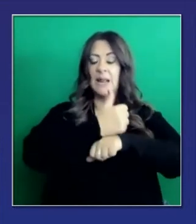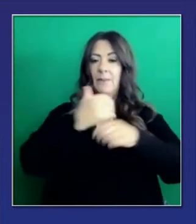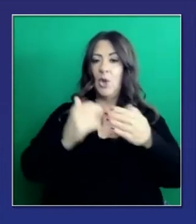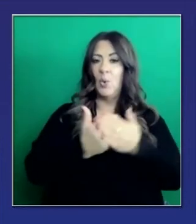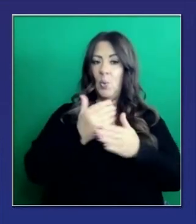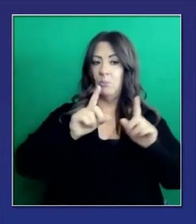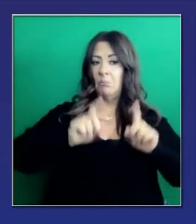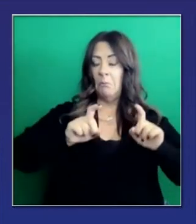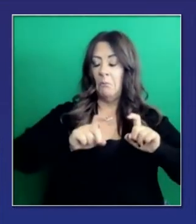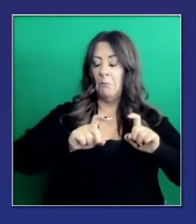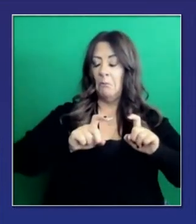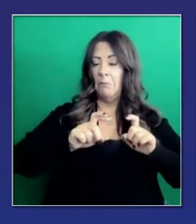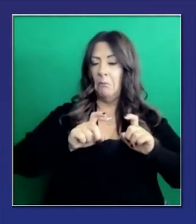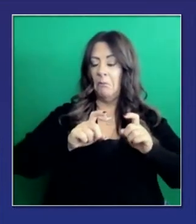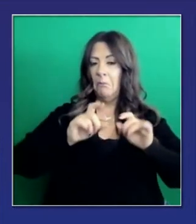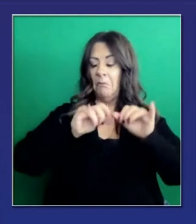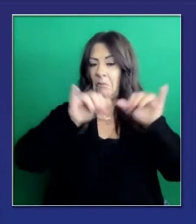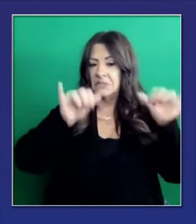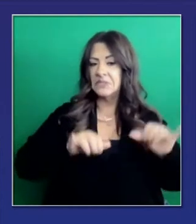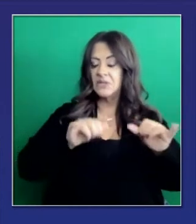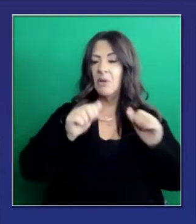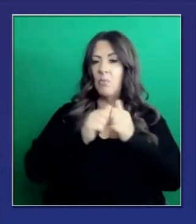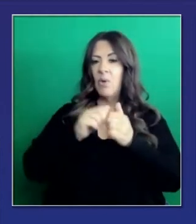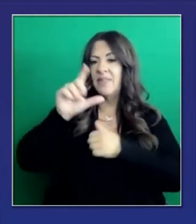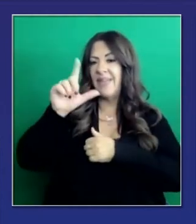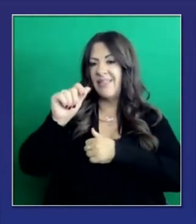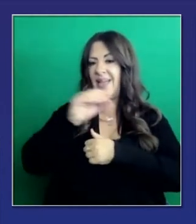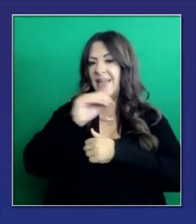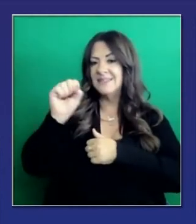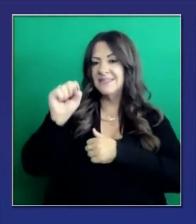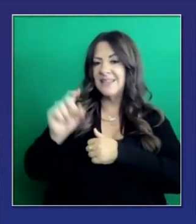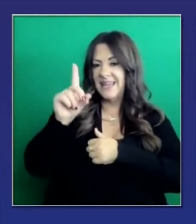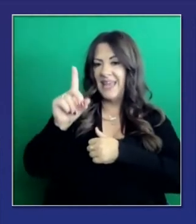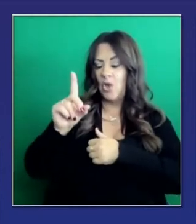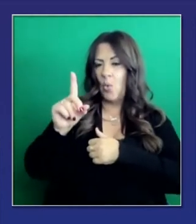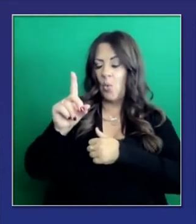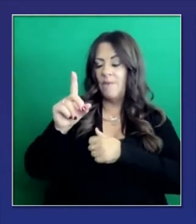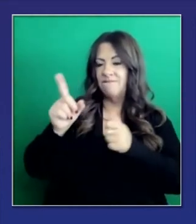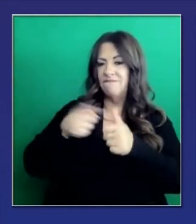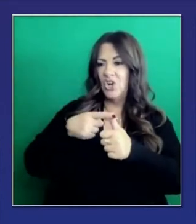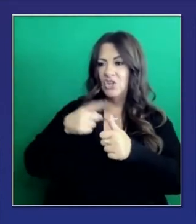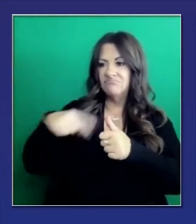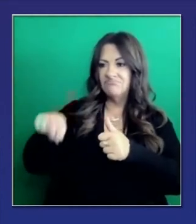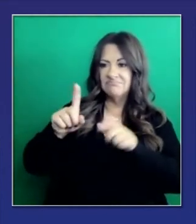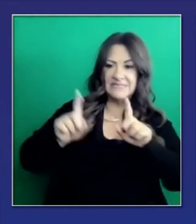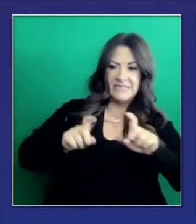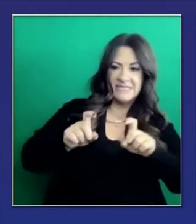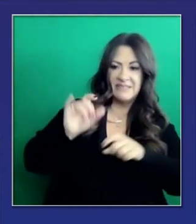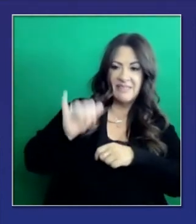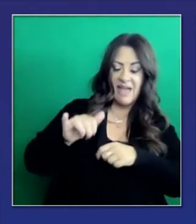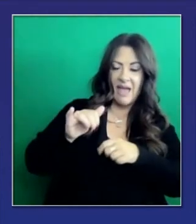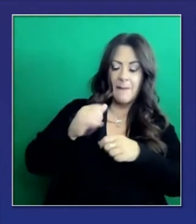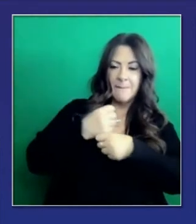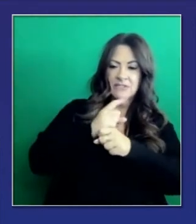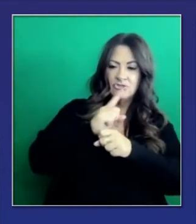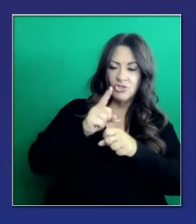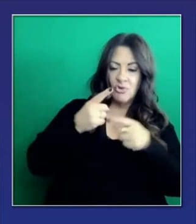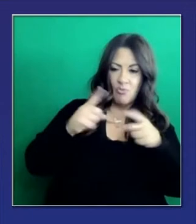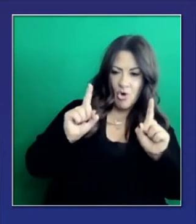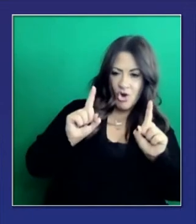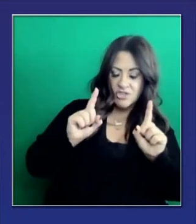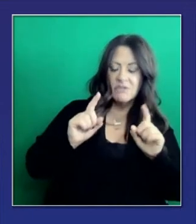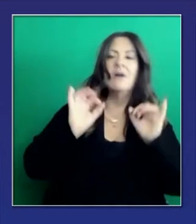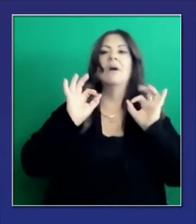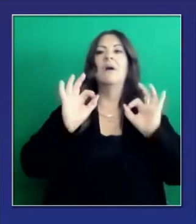Empezamos permitiéndole a personas de 65 años o más, entrando con la prioridad, que ya hemos mencionado ahora, para hacer las citas